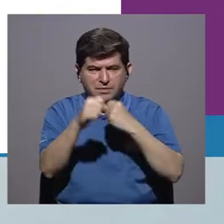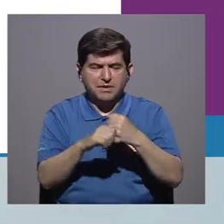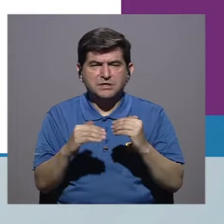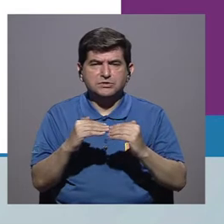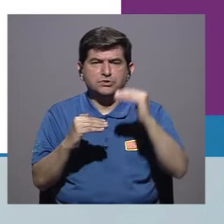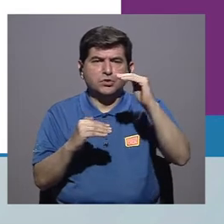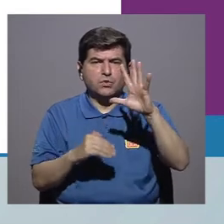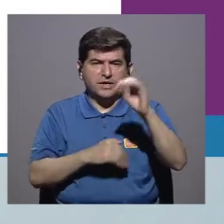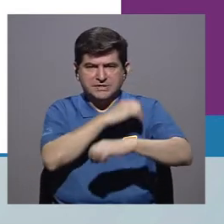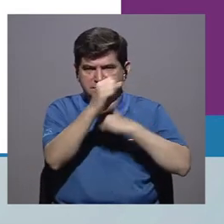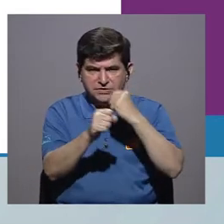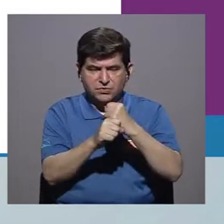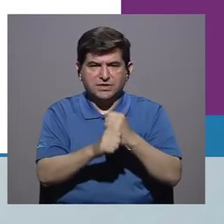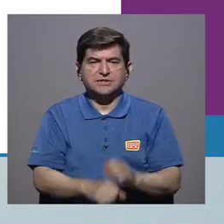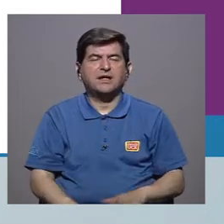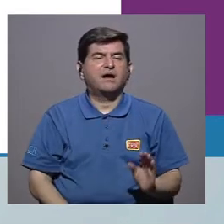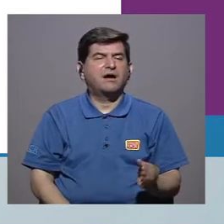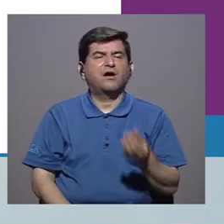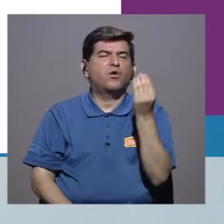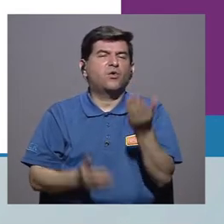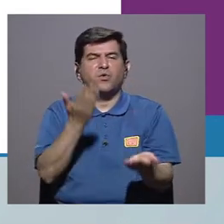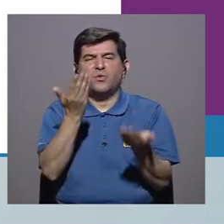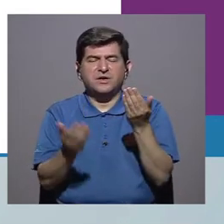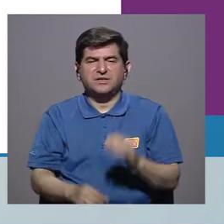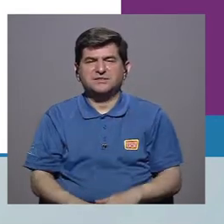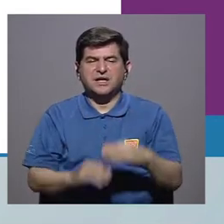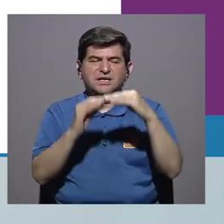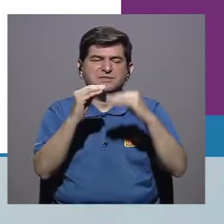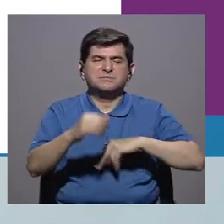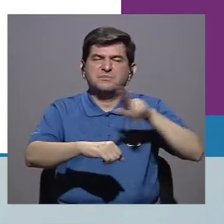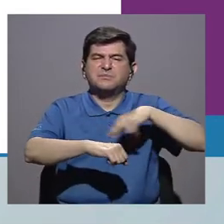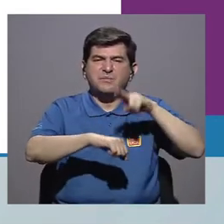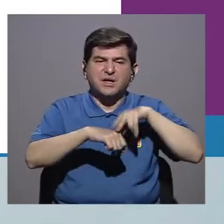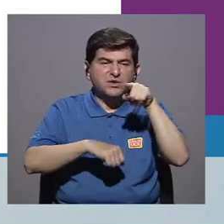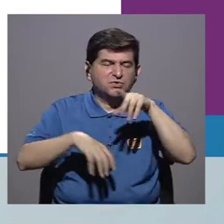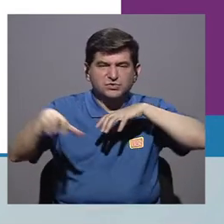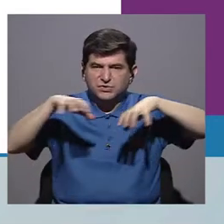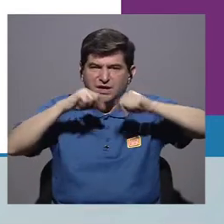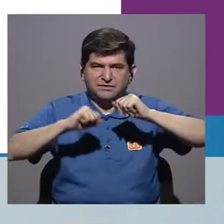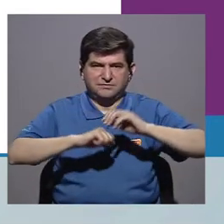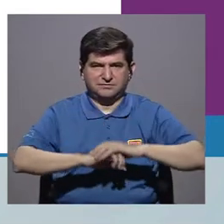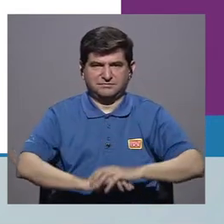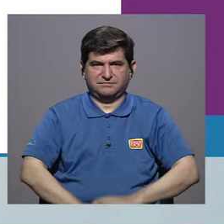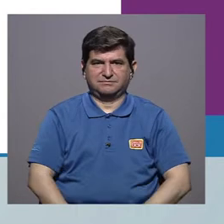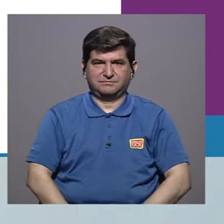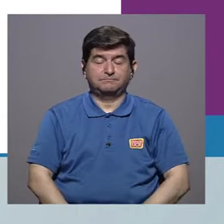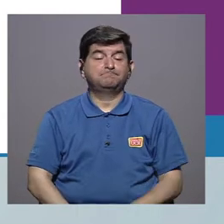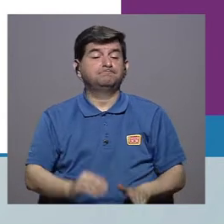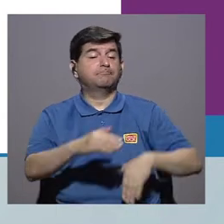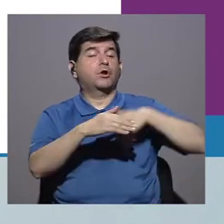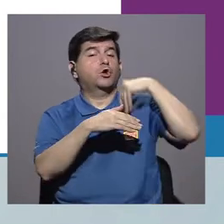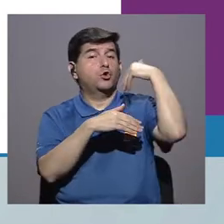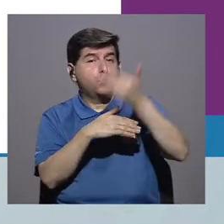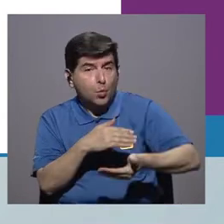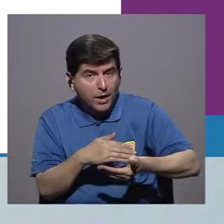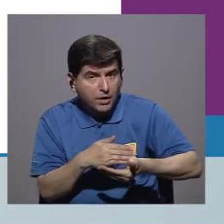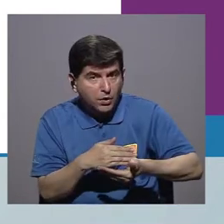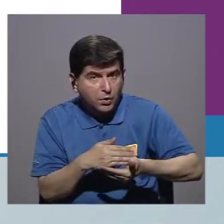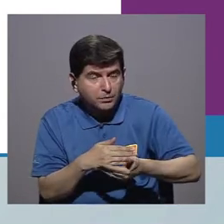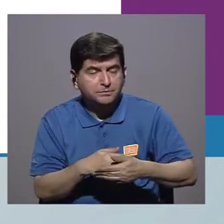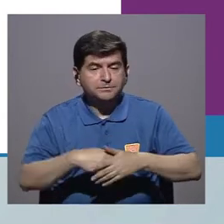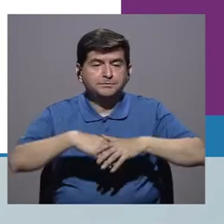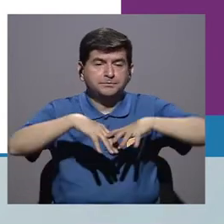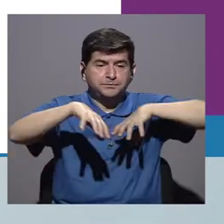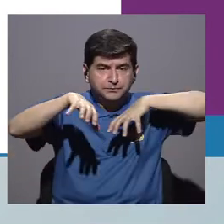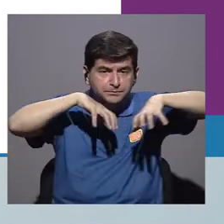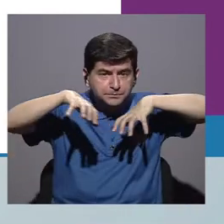mayor edad, los mayores de 50 años, mientras que los jóvenes tal vez realizan con menos frecuencia esa actividad. Luego también